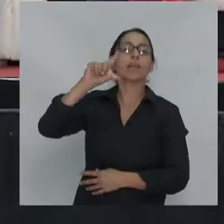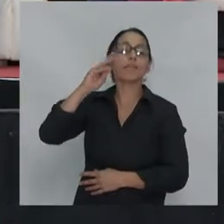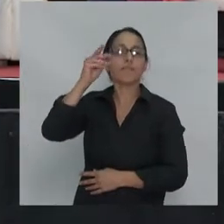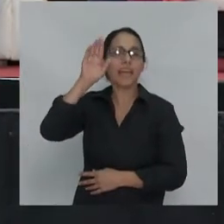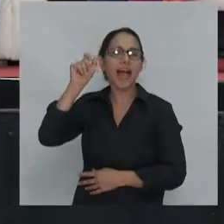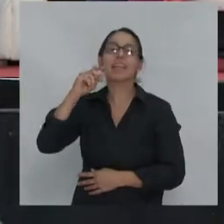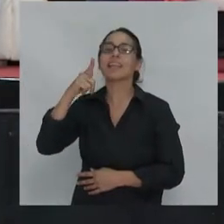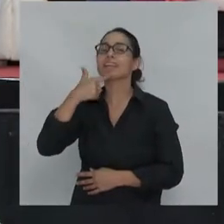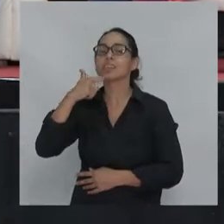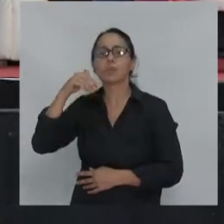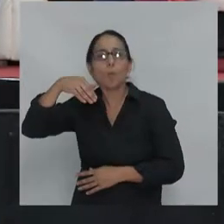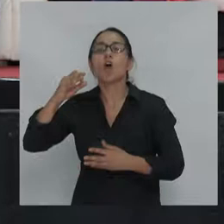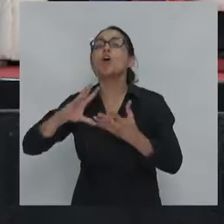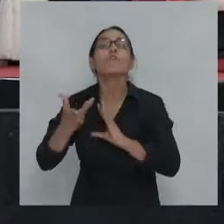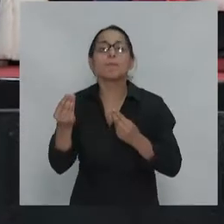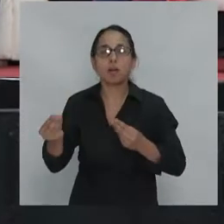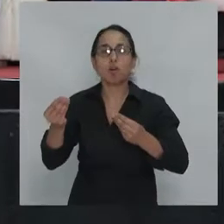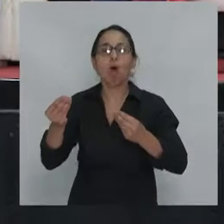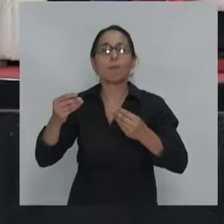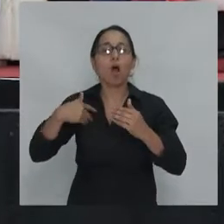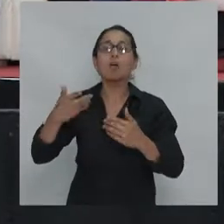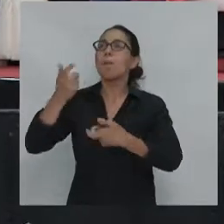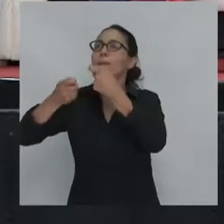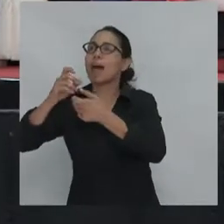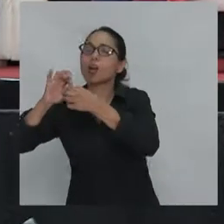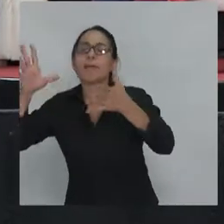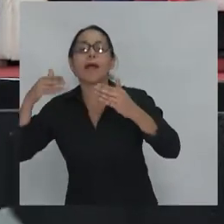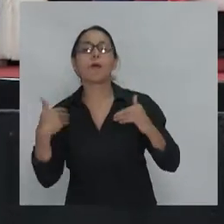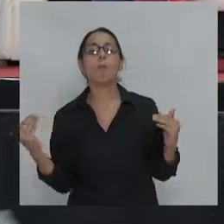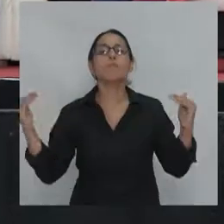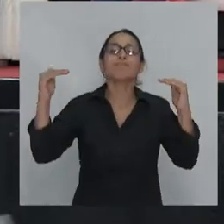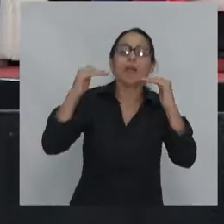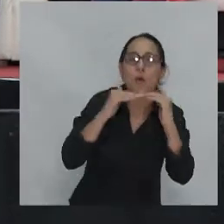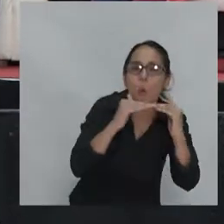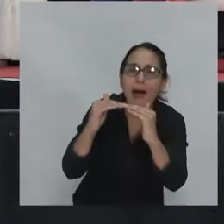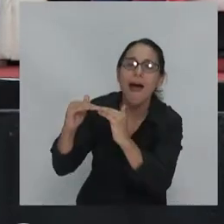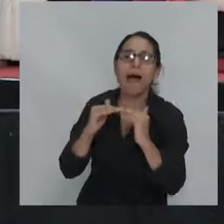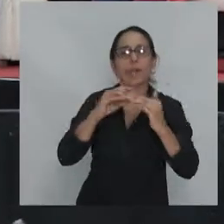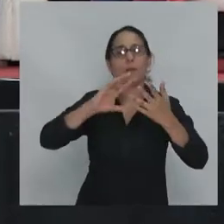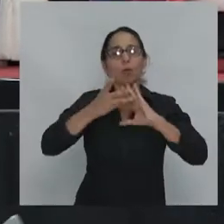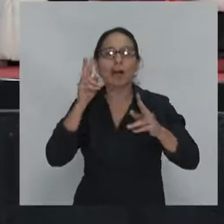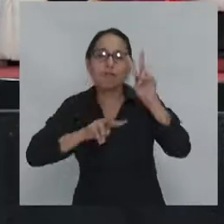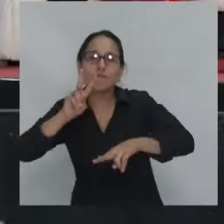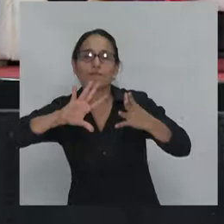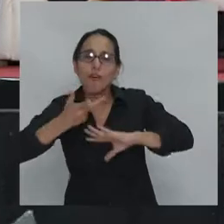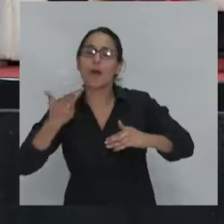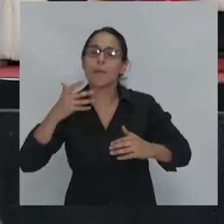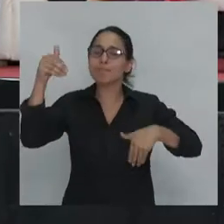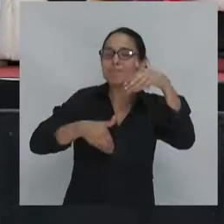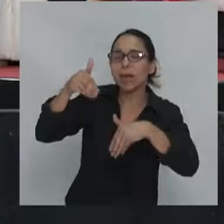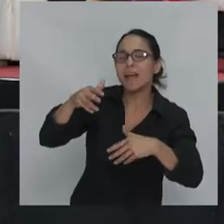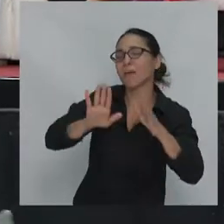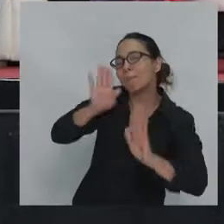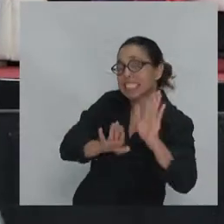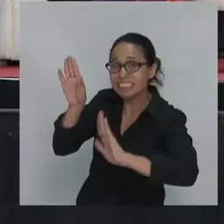igualitario participativa no es el un modelo